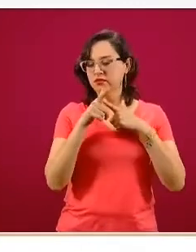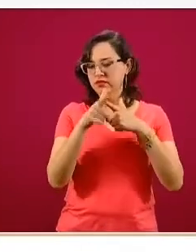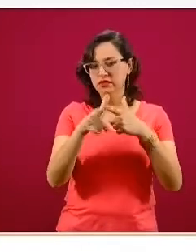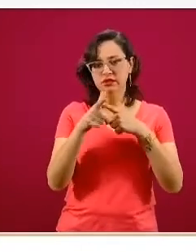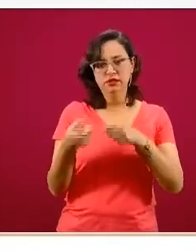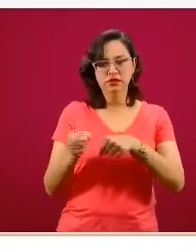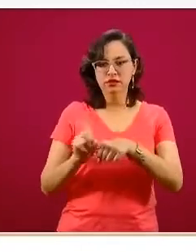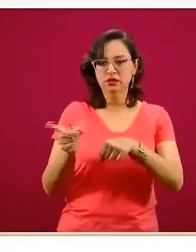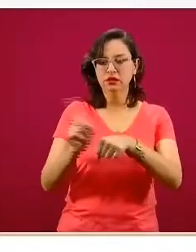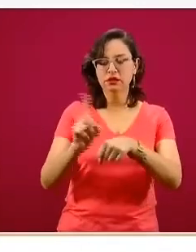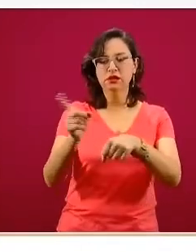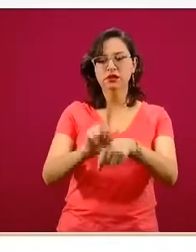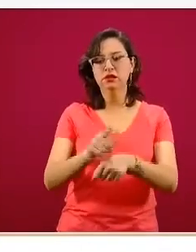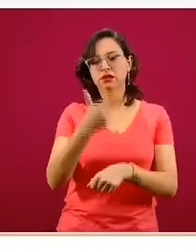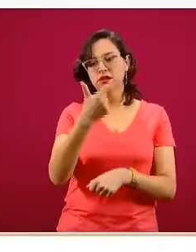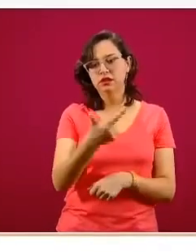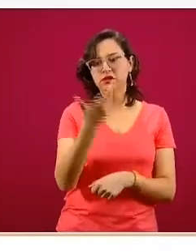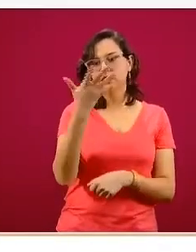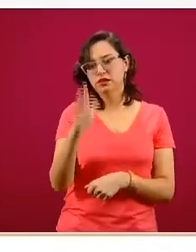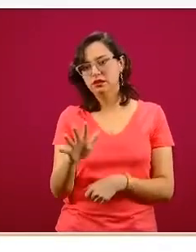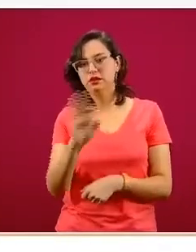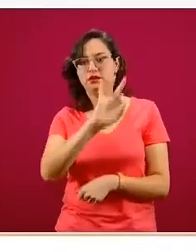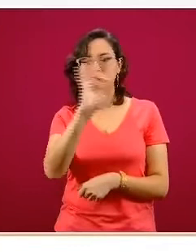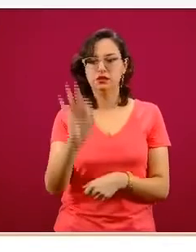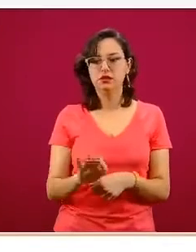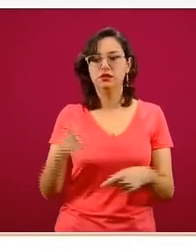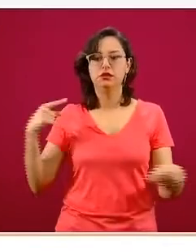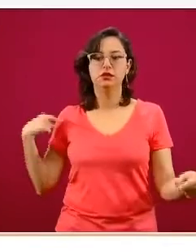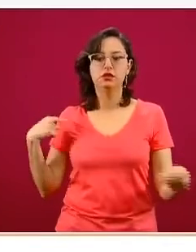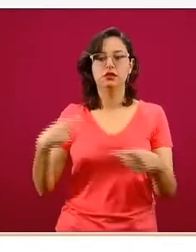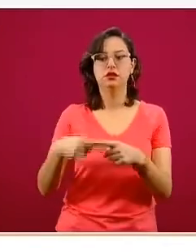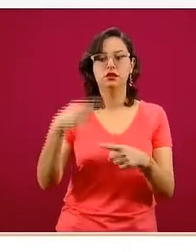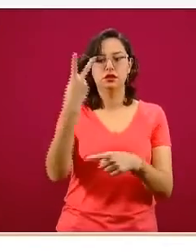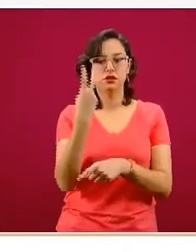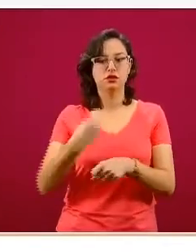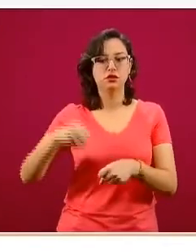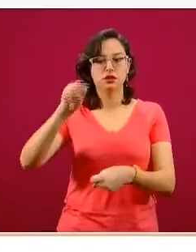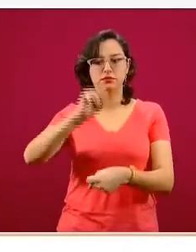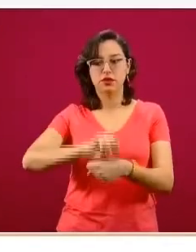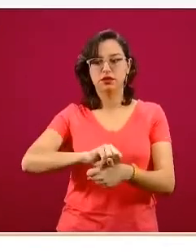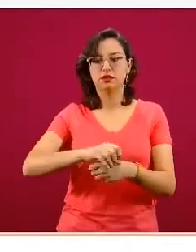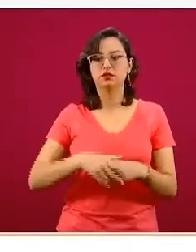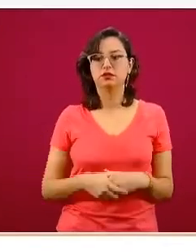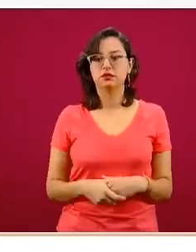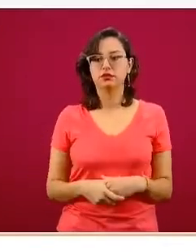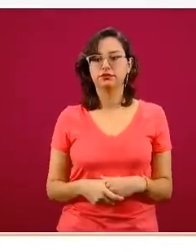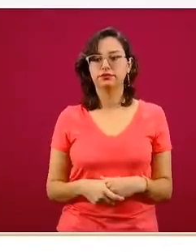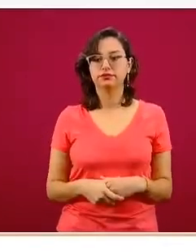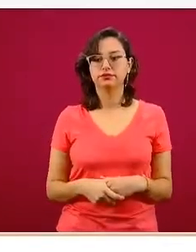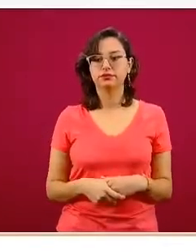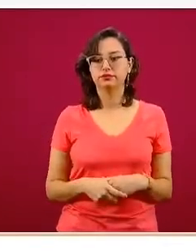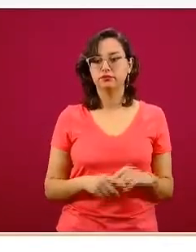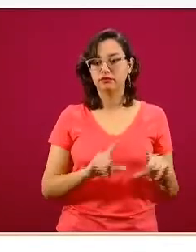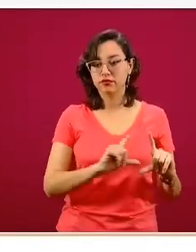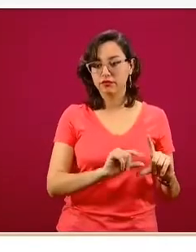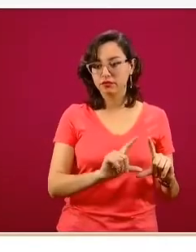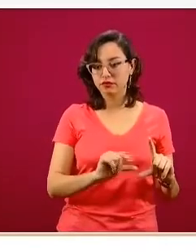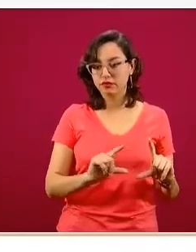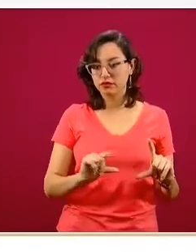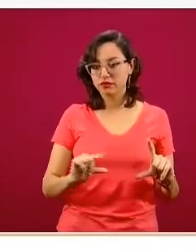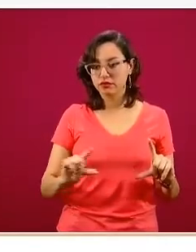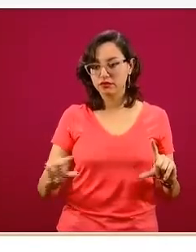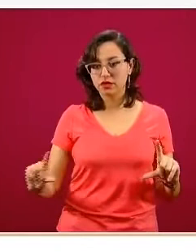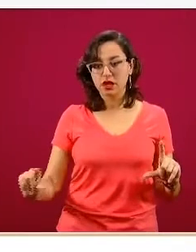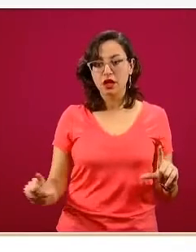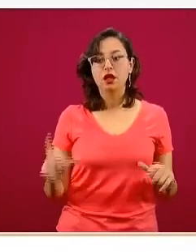esos rangos de 7 a 10 por ciento que hemos visto en las últimas dos semanas. Y en las columnas de color naranja en la